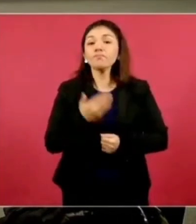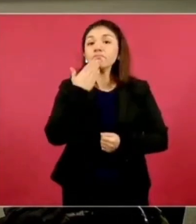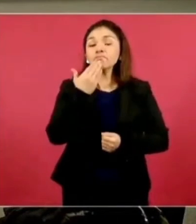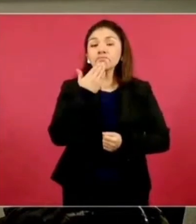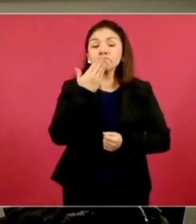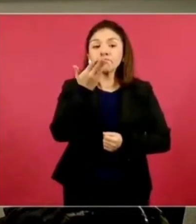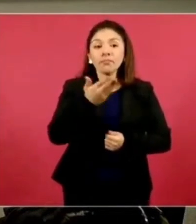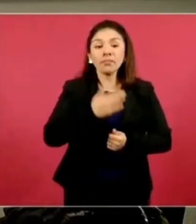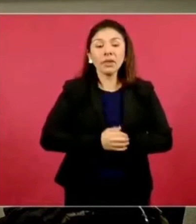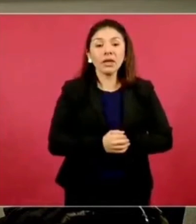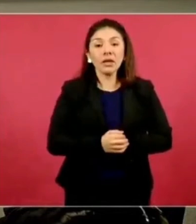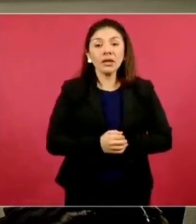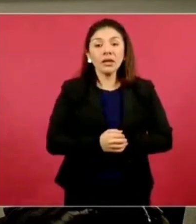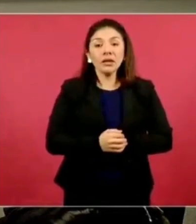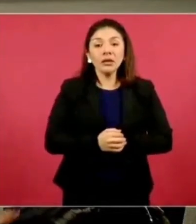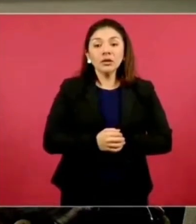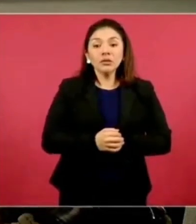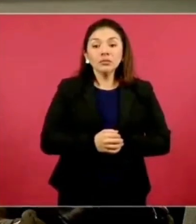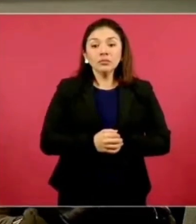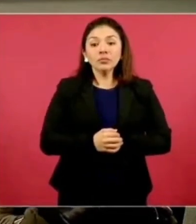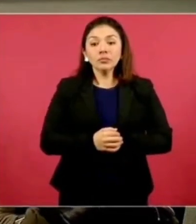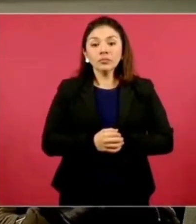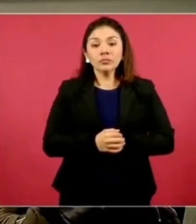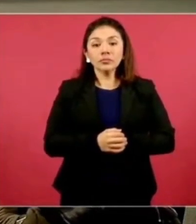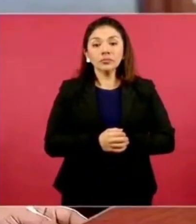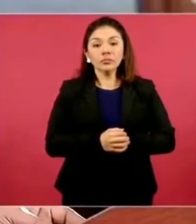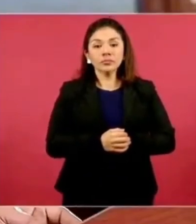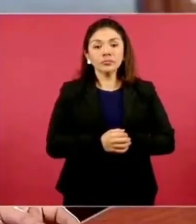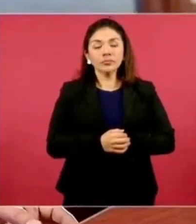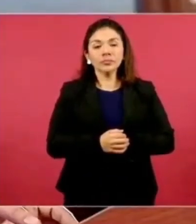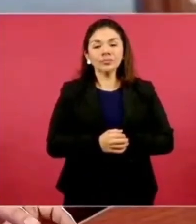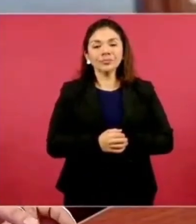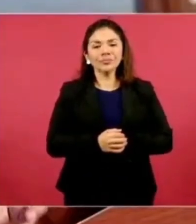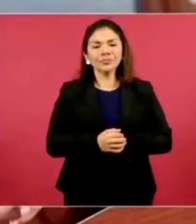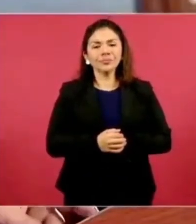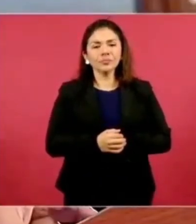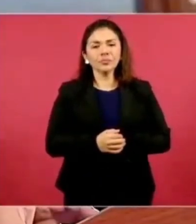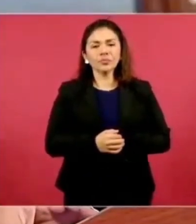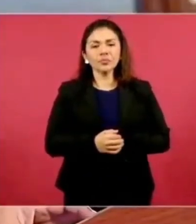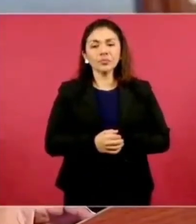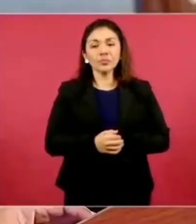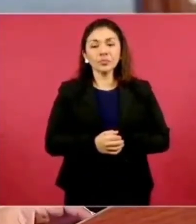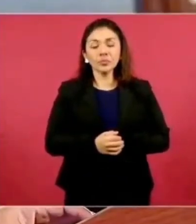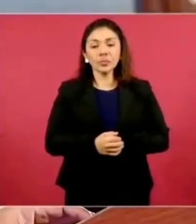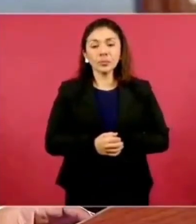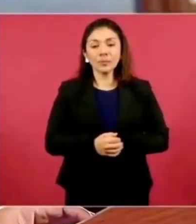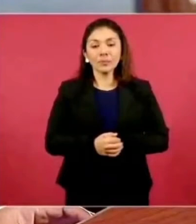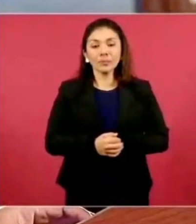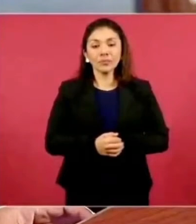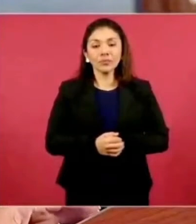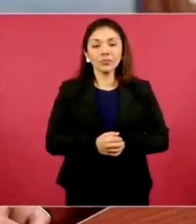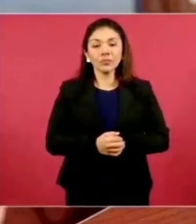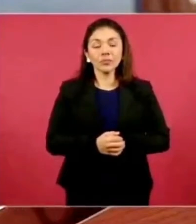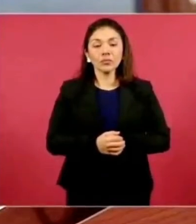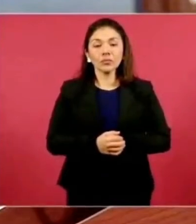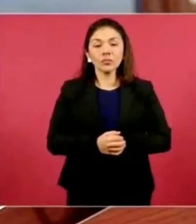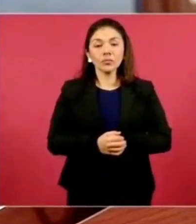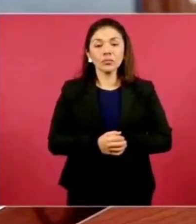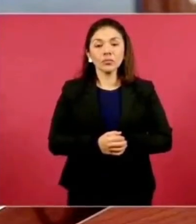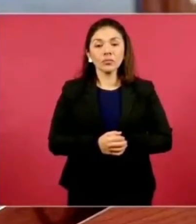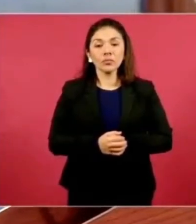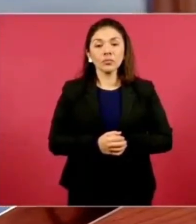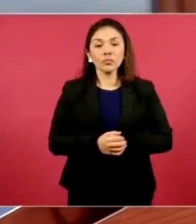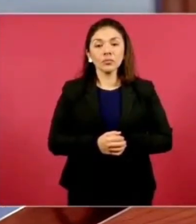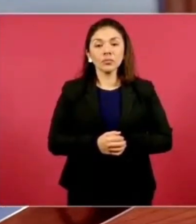se habló de la